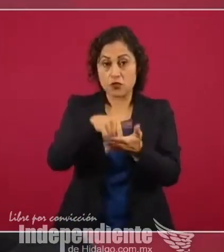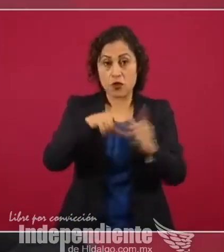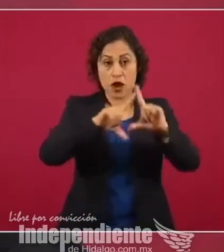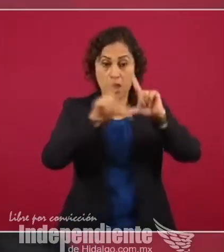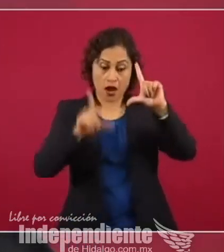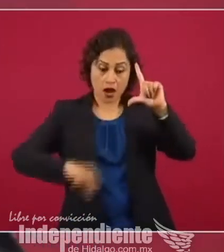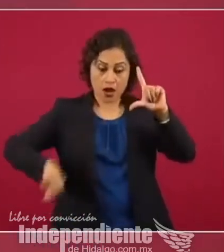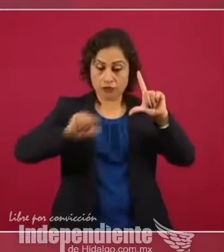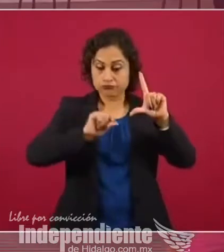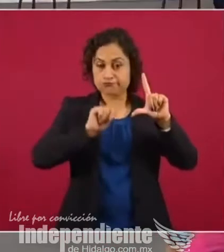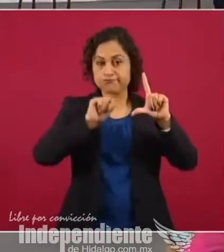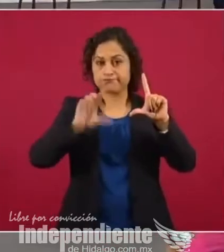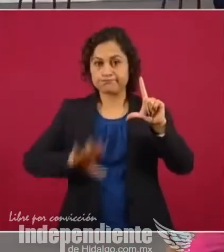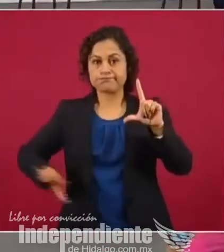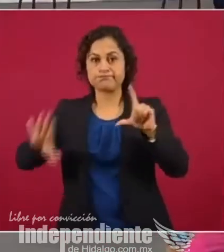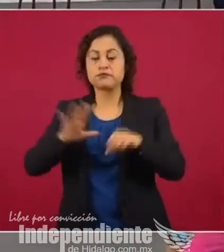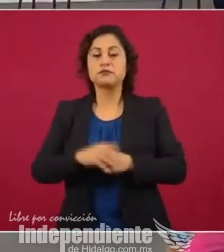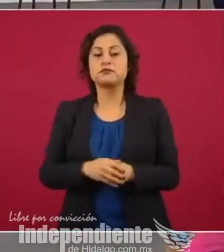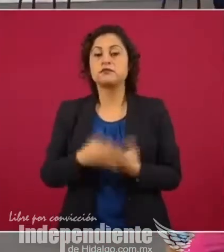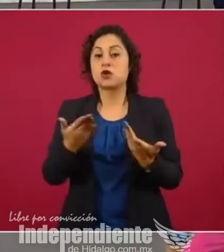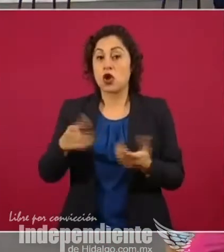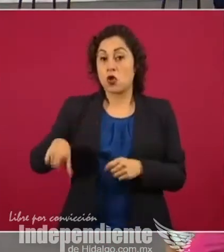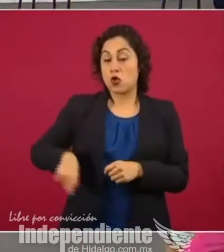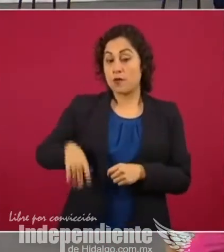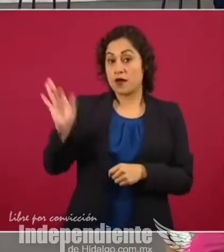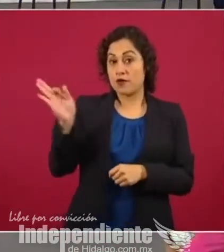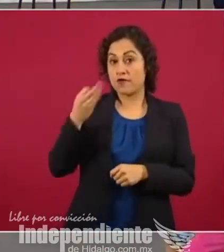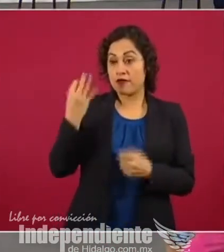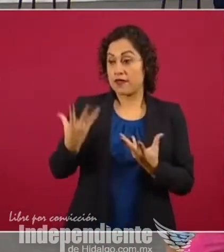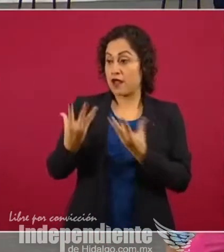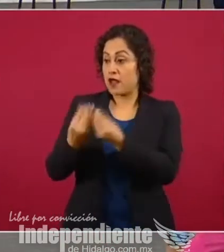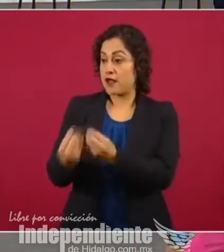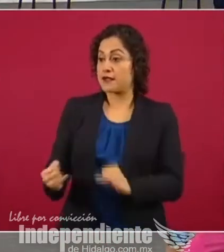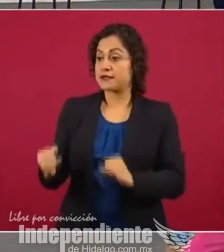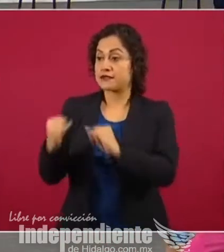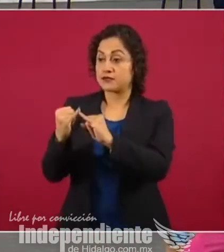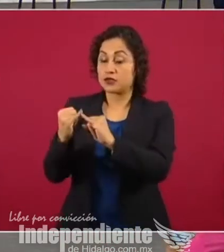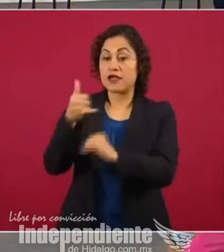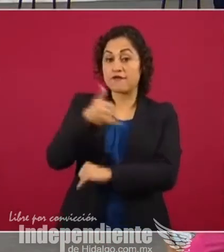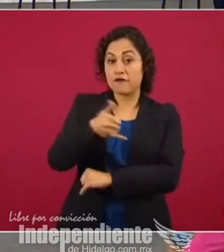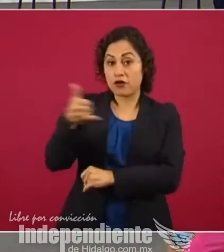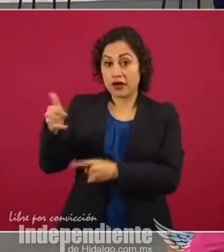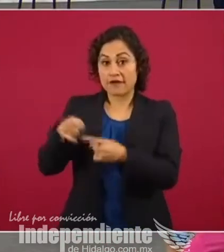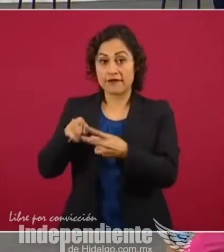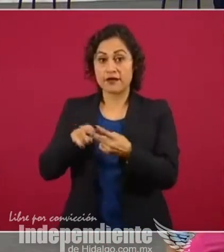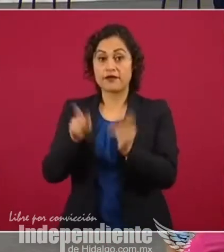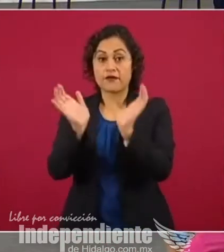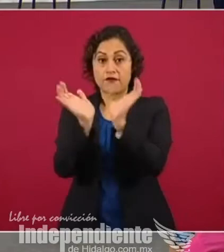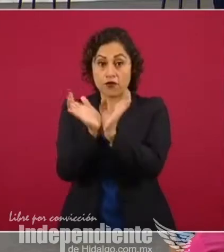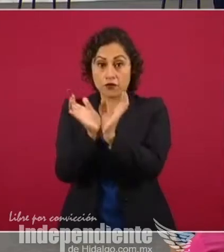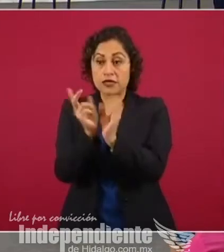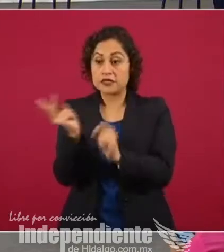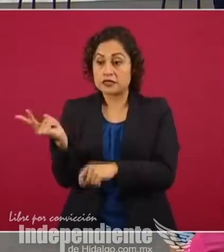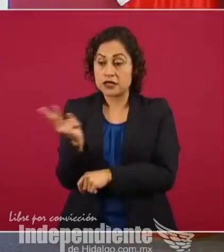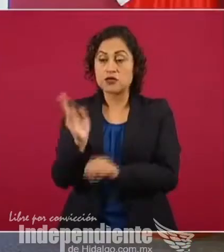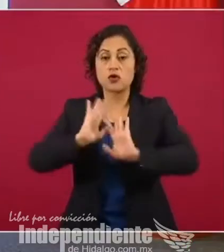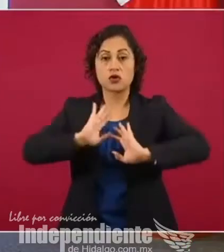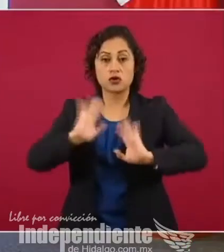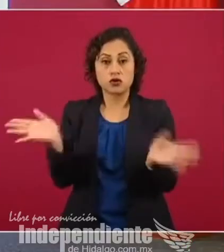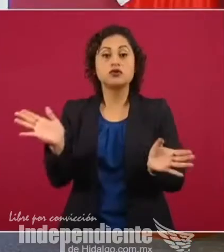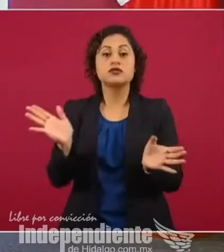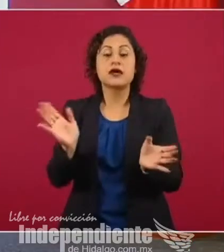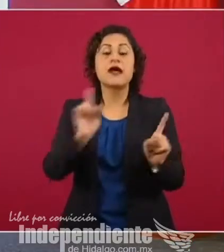el secretario Román Meyer mencionó que 9.4 millones de casas presentan rezago o hacinamiento, por lo que necesitan